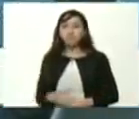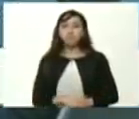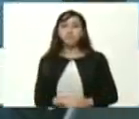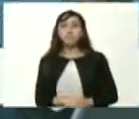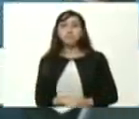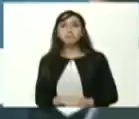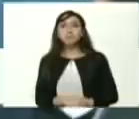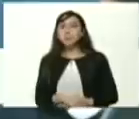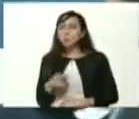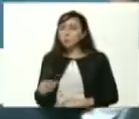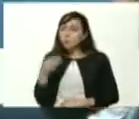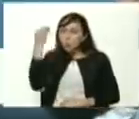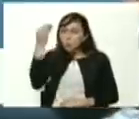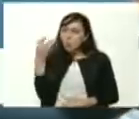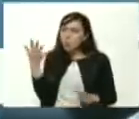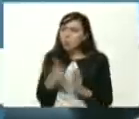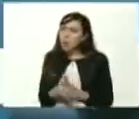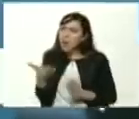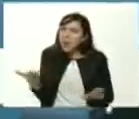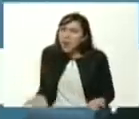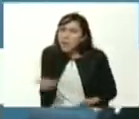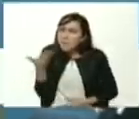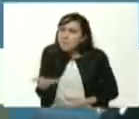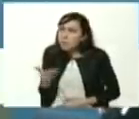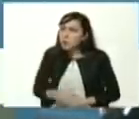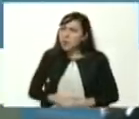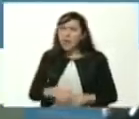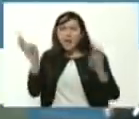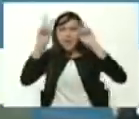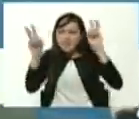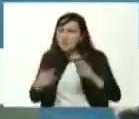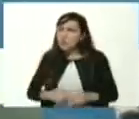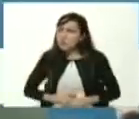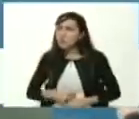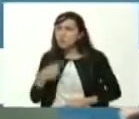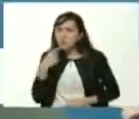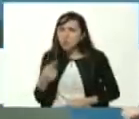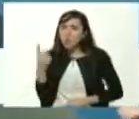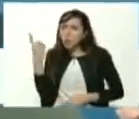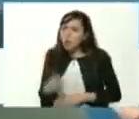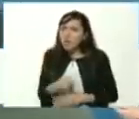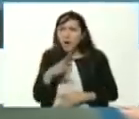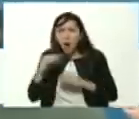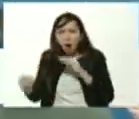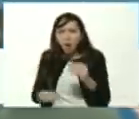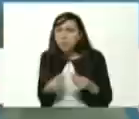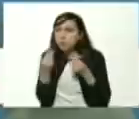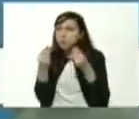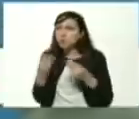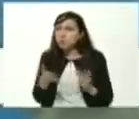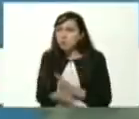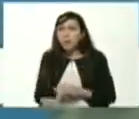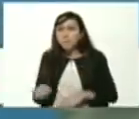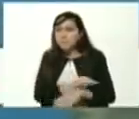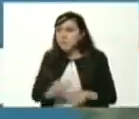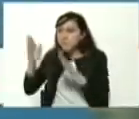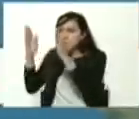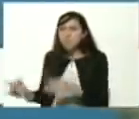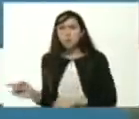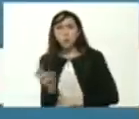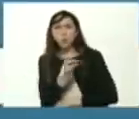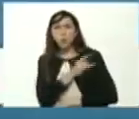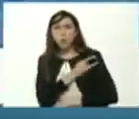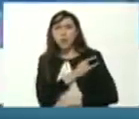¿cómo ves tú ese tema de las prioridades? es un tema que yo mucho insisto que he hablado mucho con el ministro César Trompi